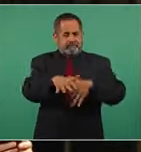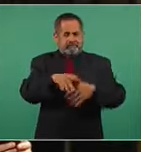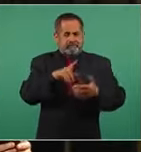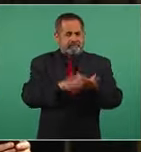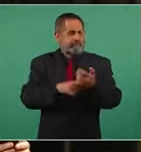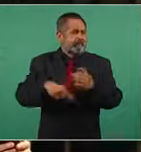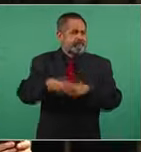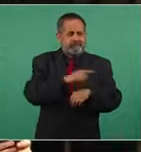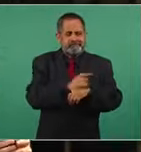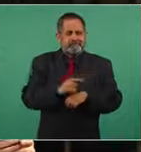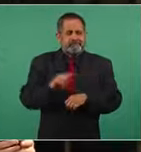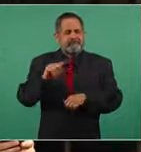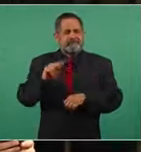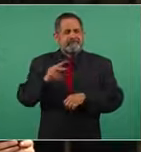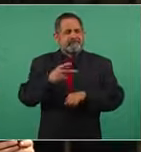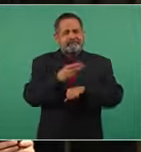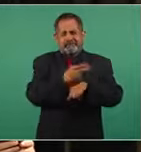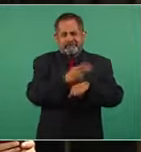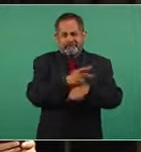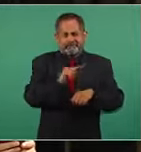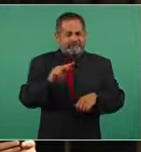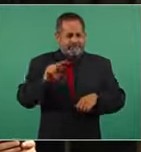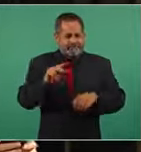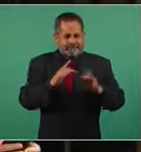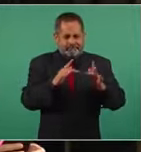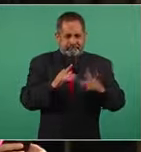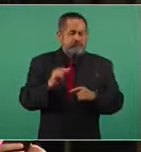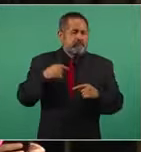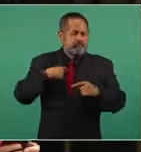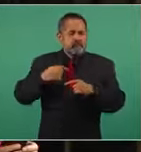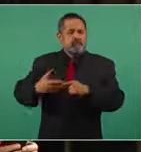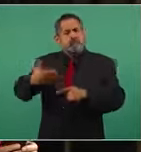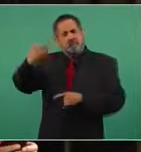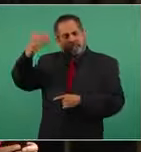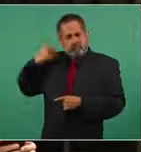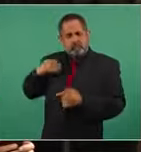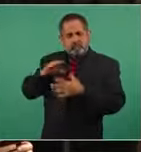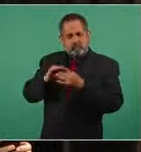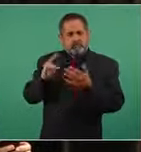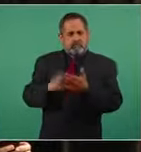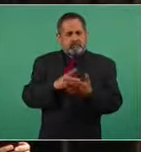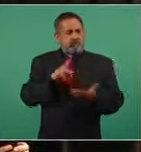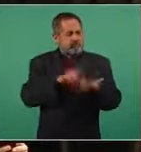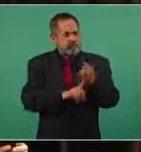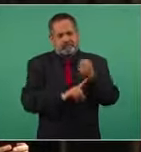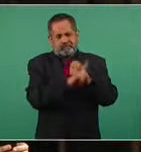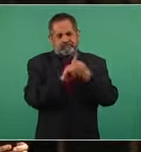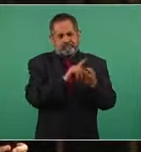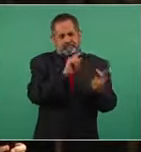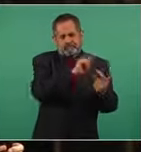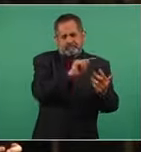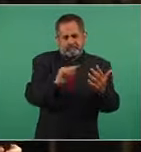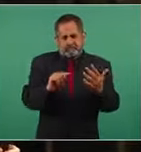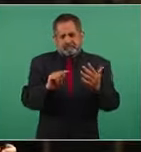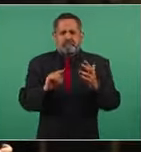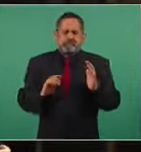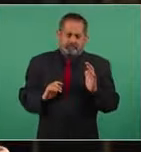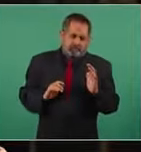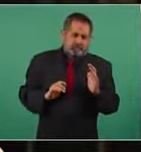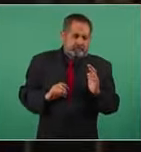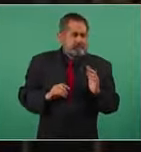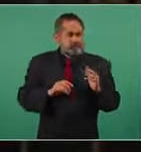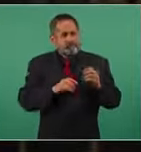telebachillerato. Yo ese punto particularmente lo he expuesto tiempo atrás. Tienen diversas problemáticas que entiendo que se vienen